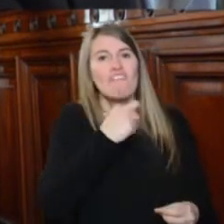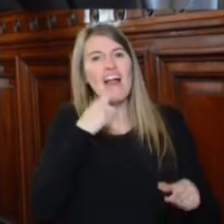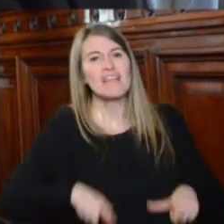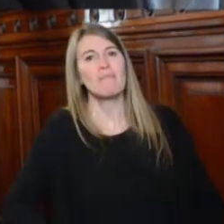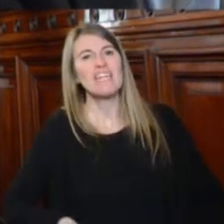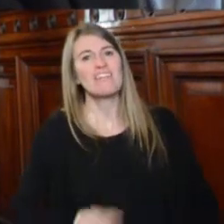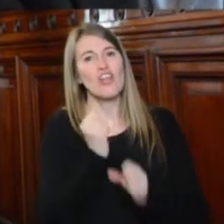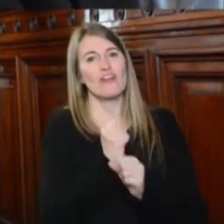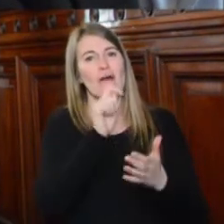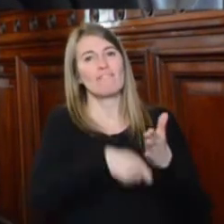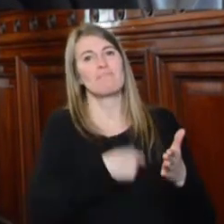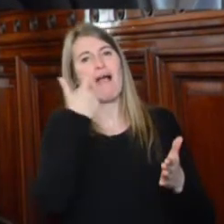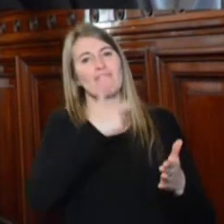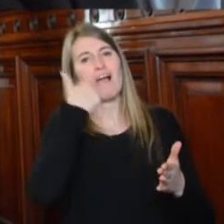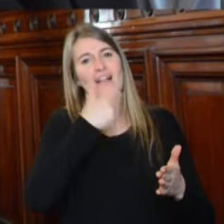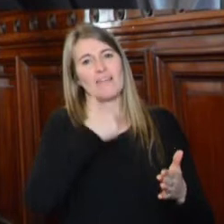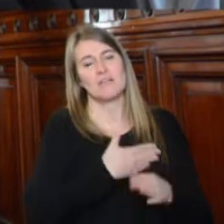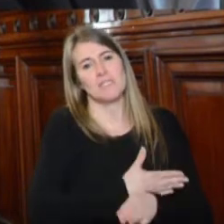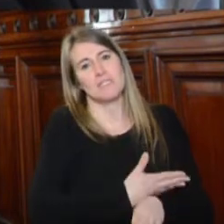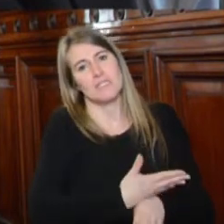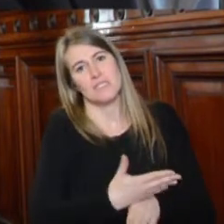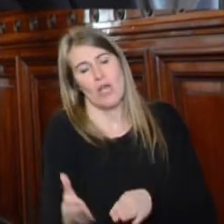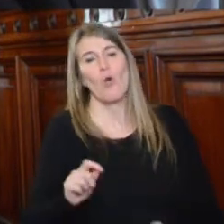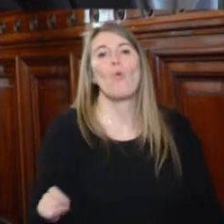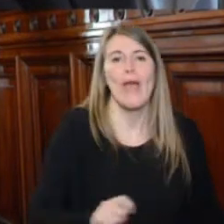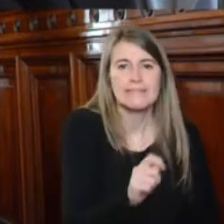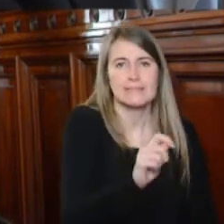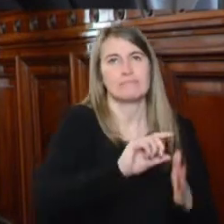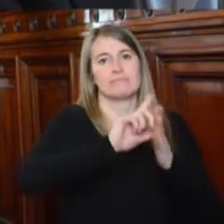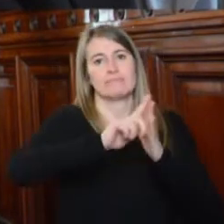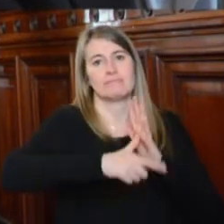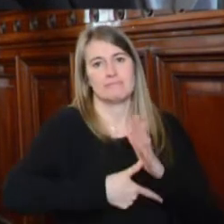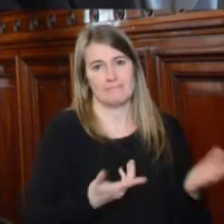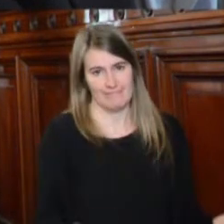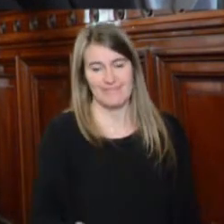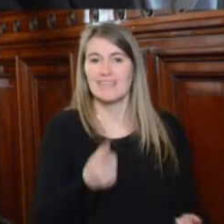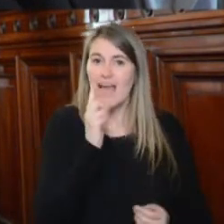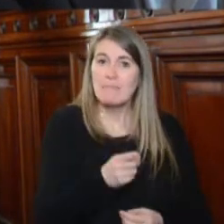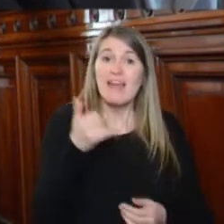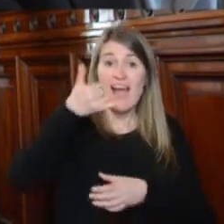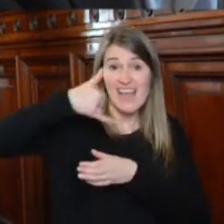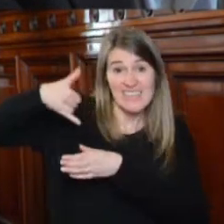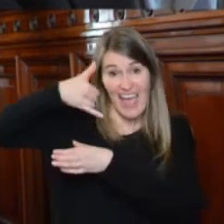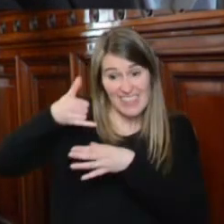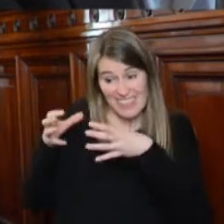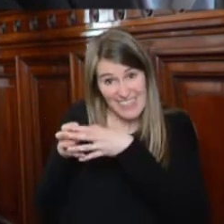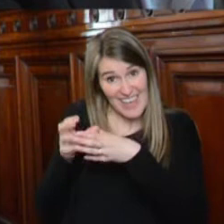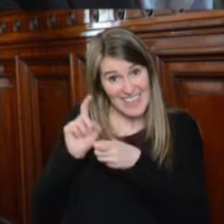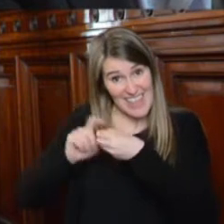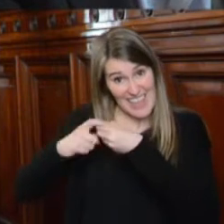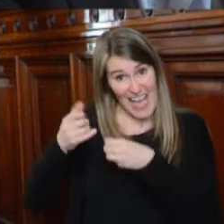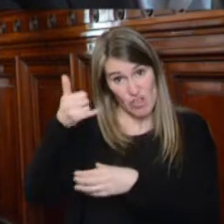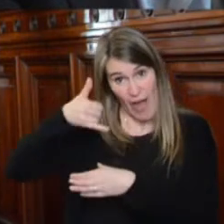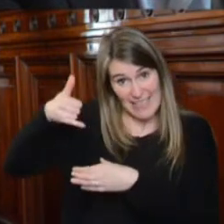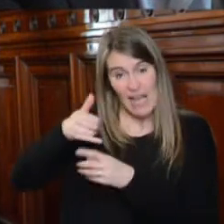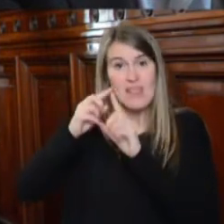de Trabajo, lo cual debió ser resuelto por la justicia laboral. Lo propio ocurre con la Federación de Trabajadores Aceiteros, a la que como a muchos sindicatos, se